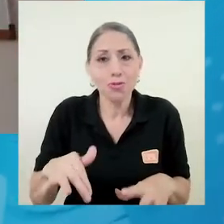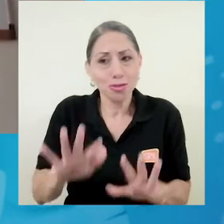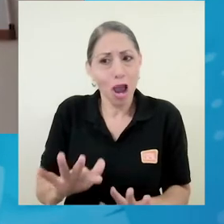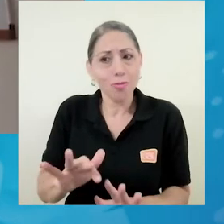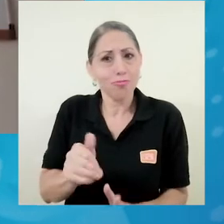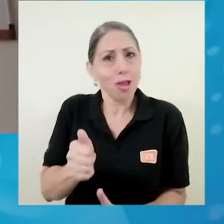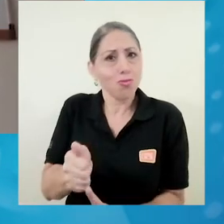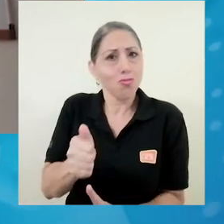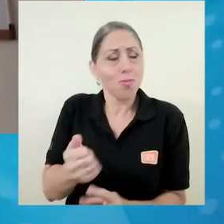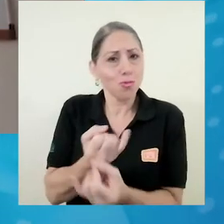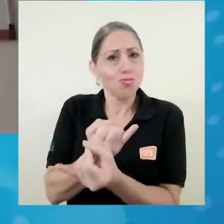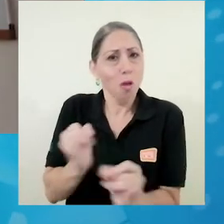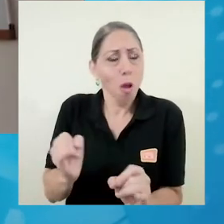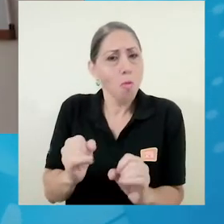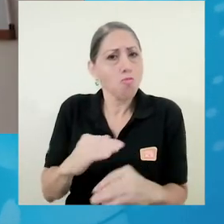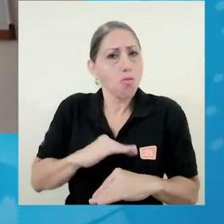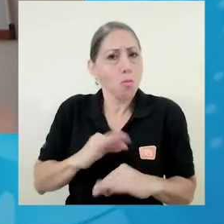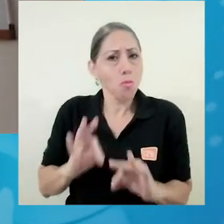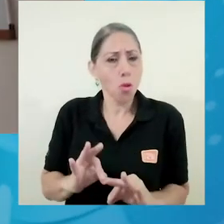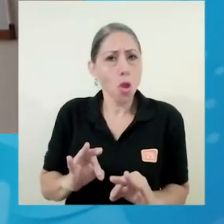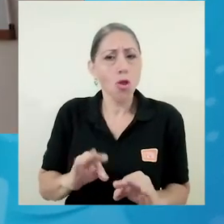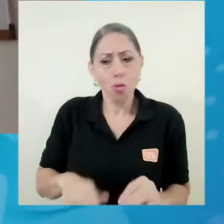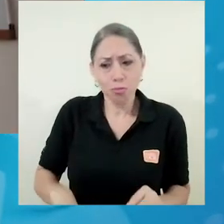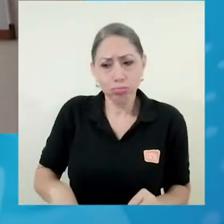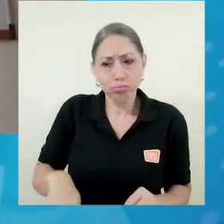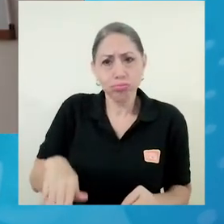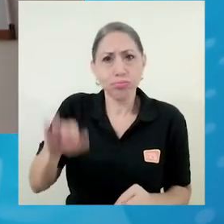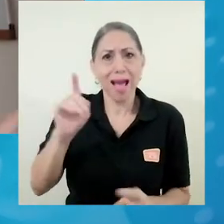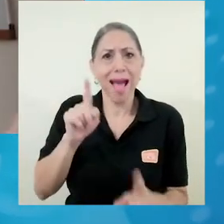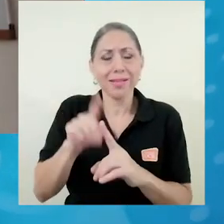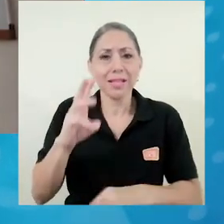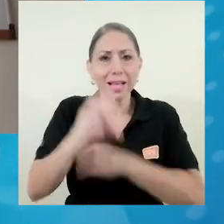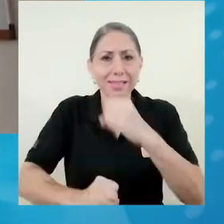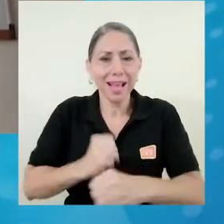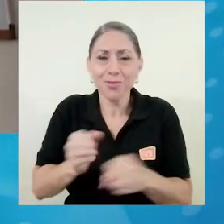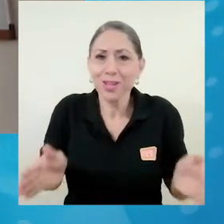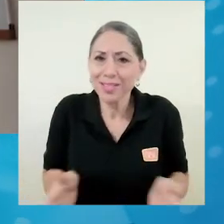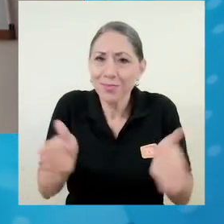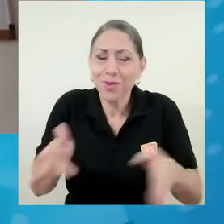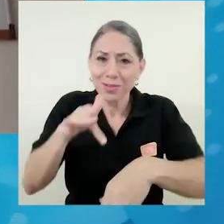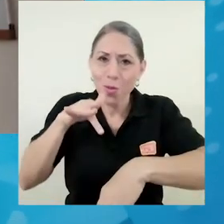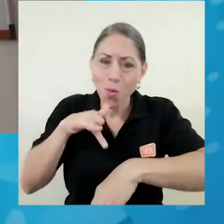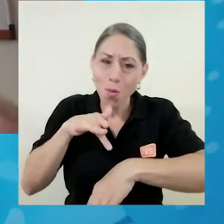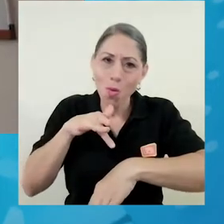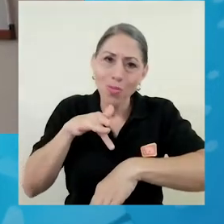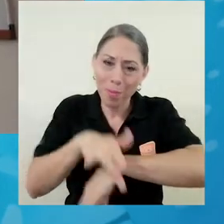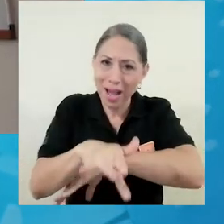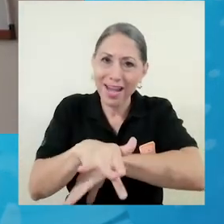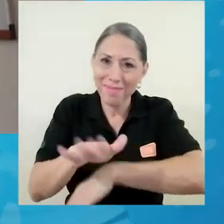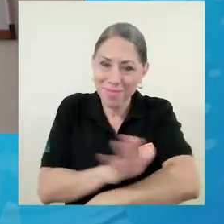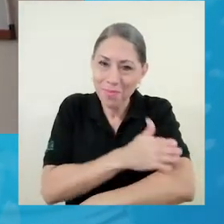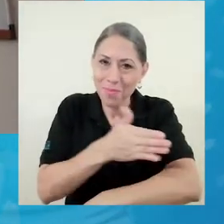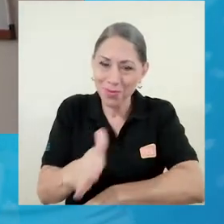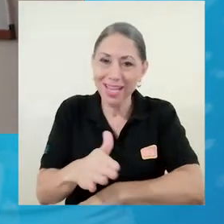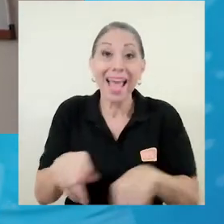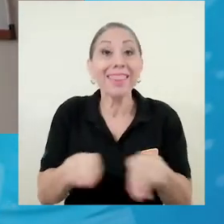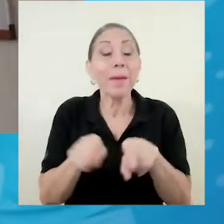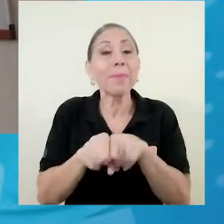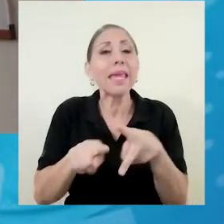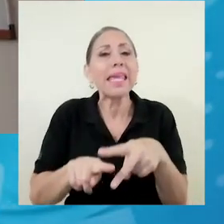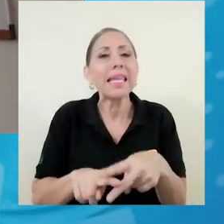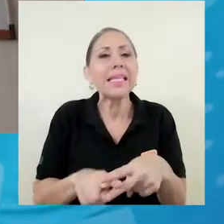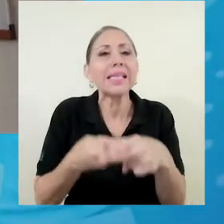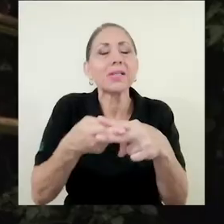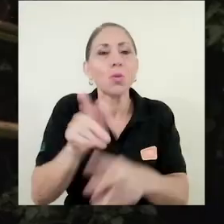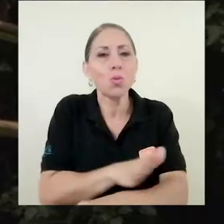autosuficiencia. Hasta los seis años tenemos cursos de estimulación musical temprana y tenemos cursos de iniciación